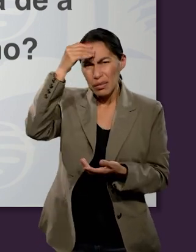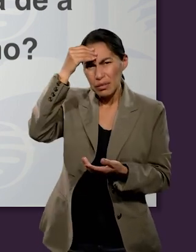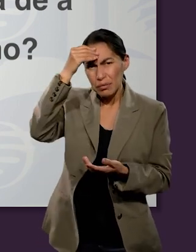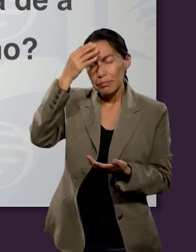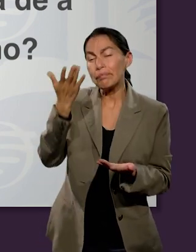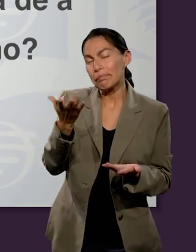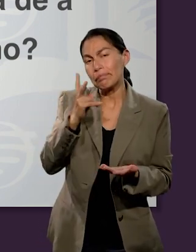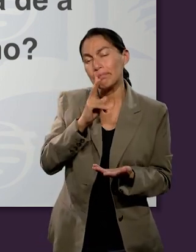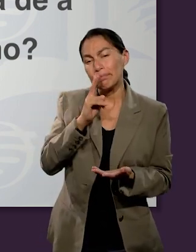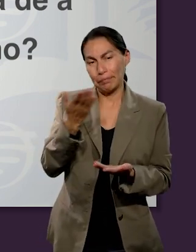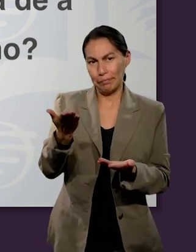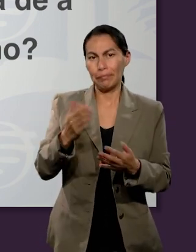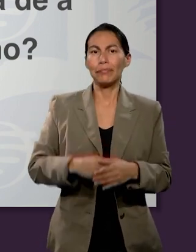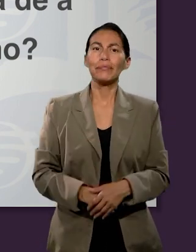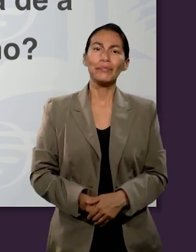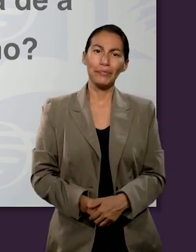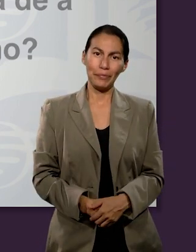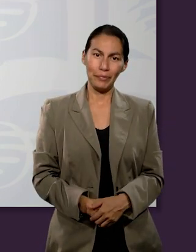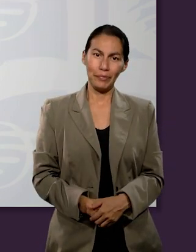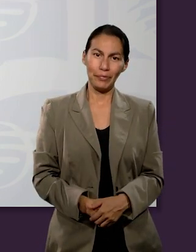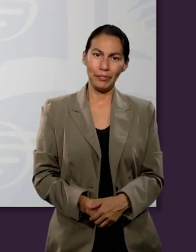nuestro diezmo, de acuerdo a Malaquías 3.10?